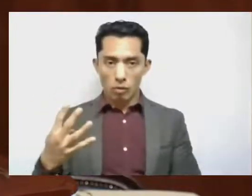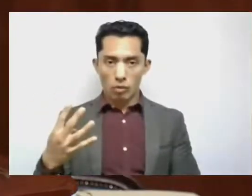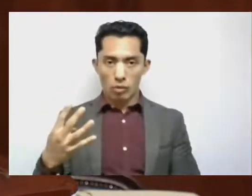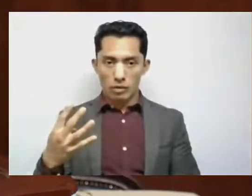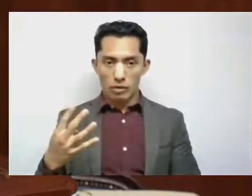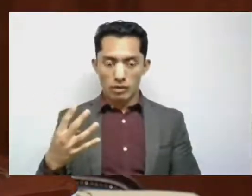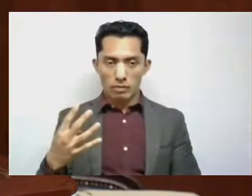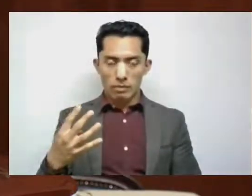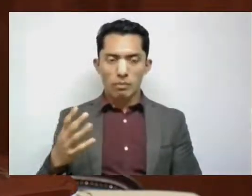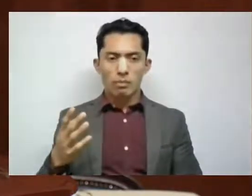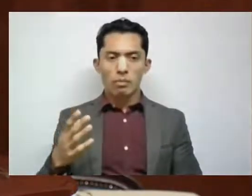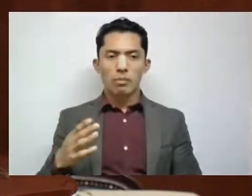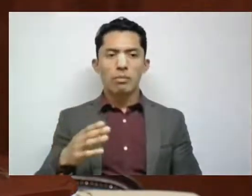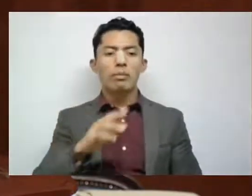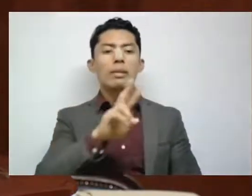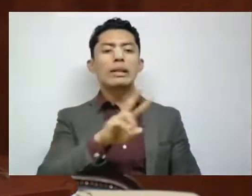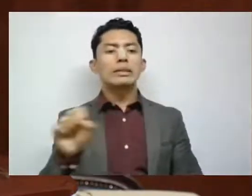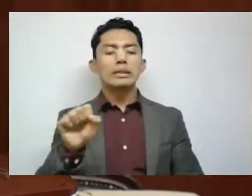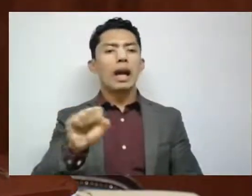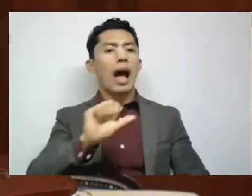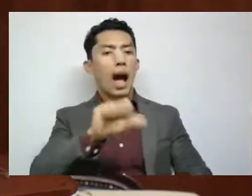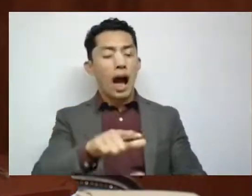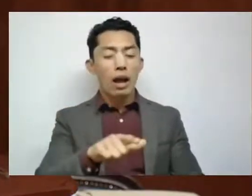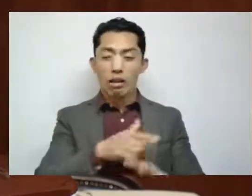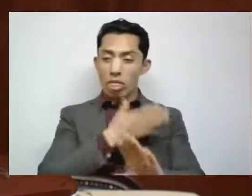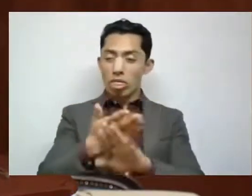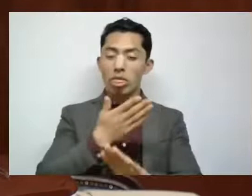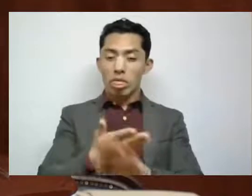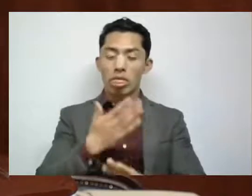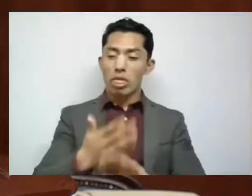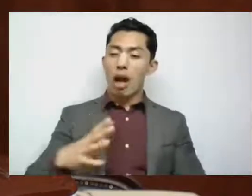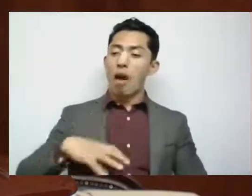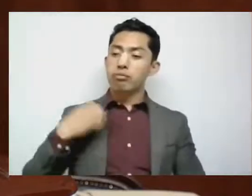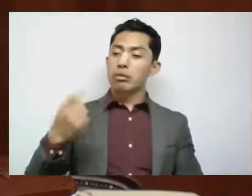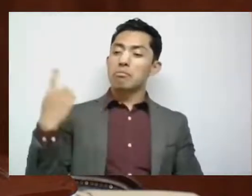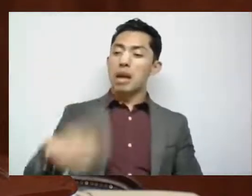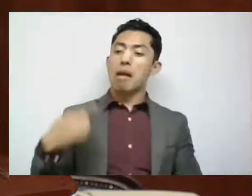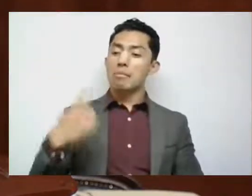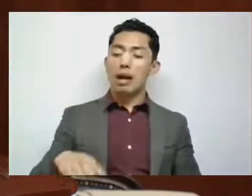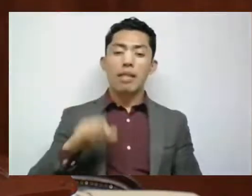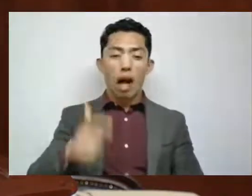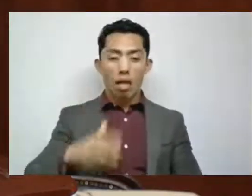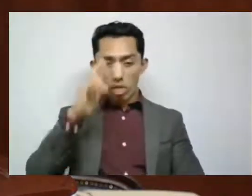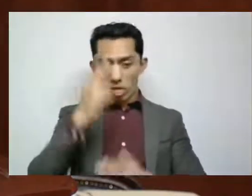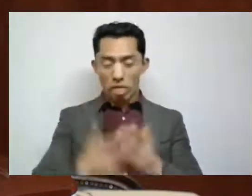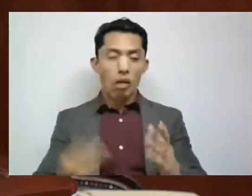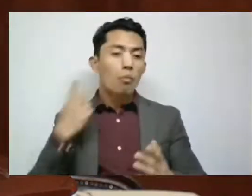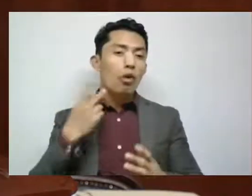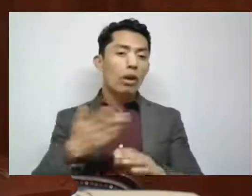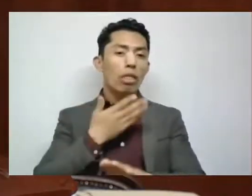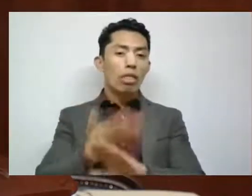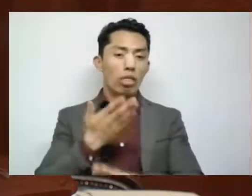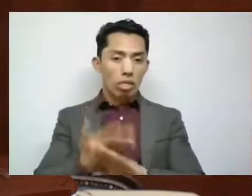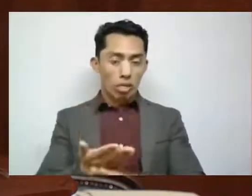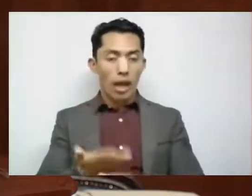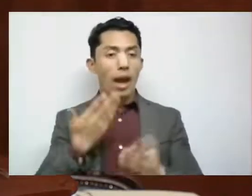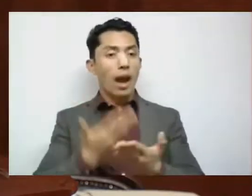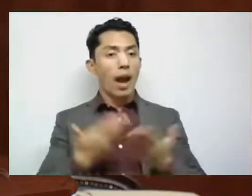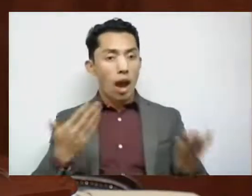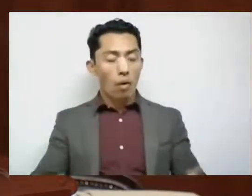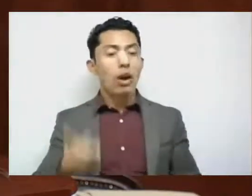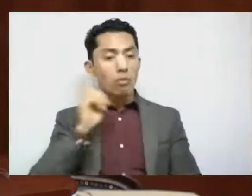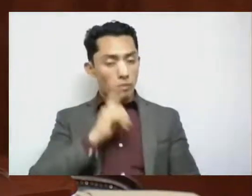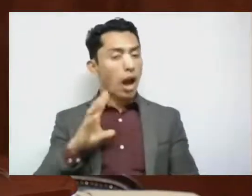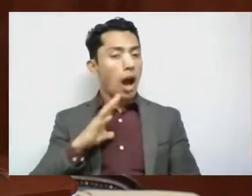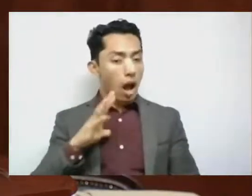contra de todos los actos de abuso de autoridad y violencia política que hoy por hoy ella tiene,